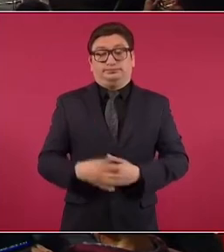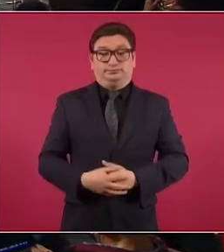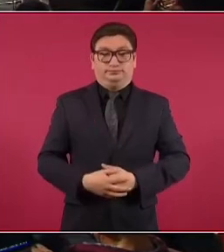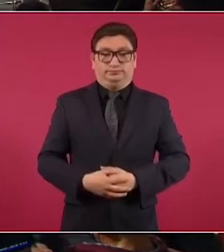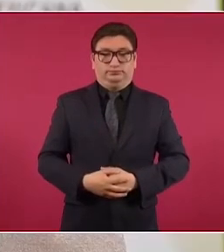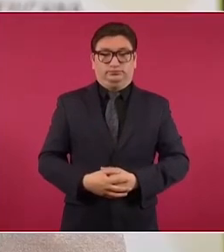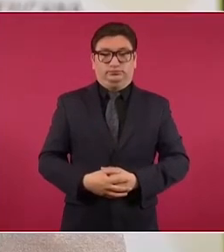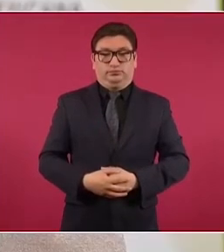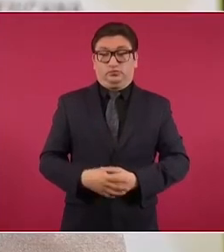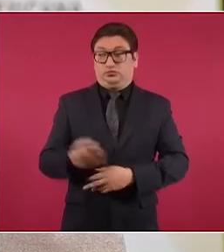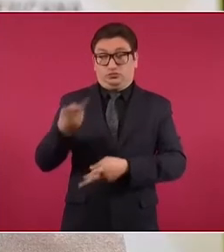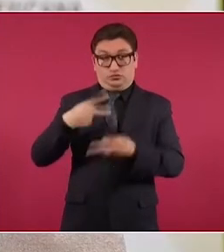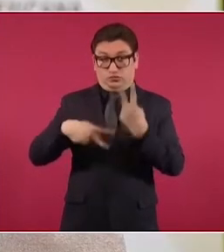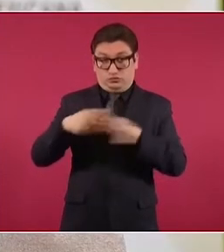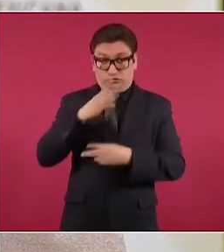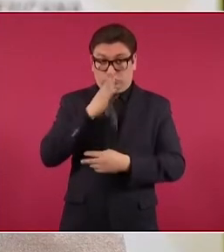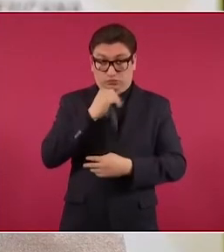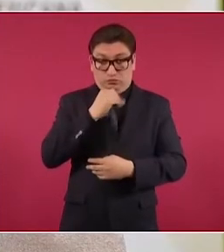asistir,